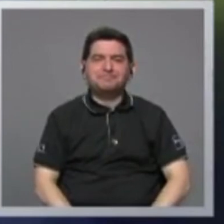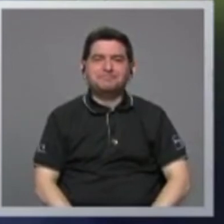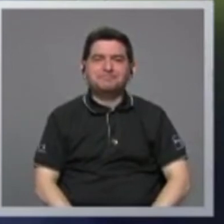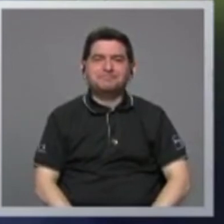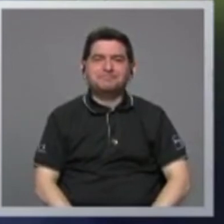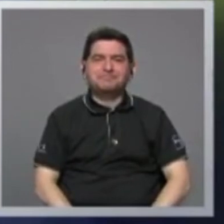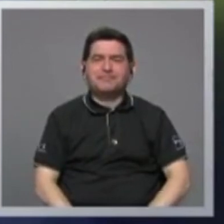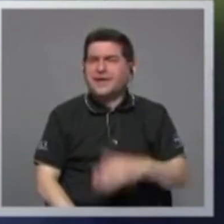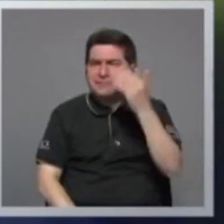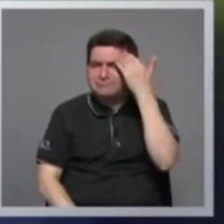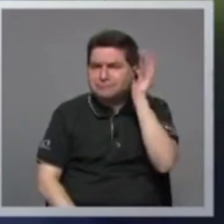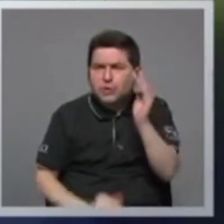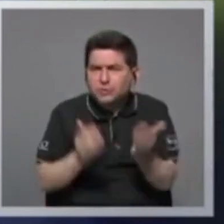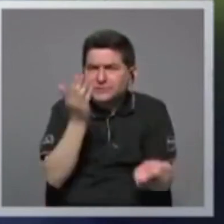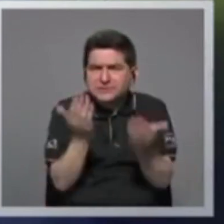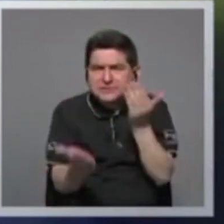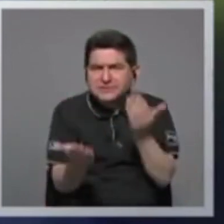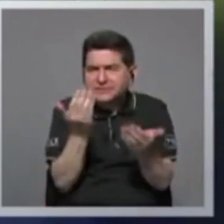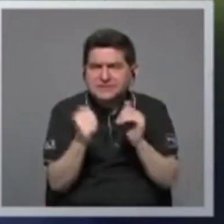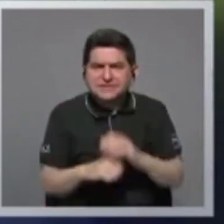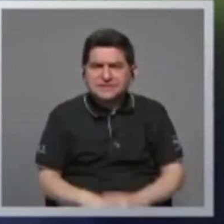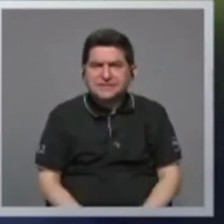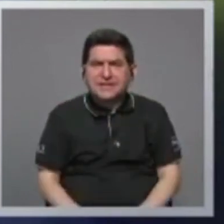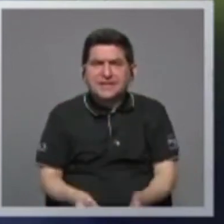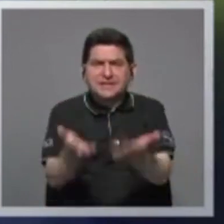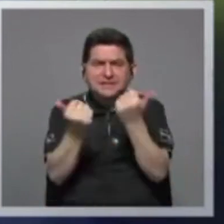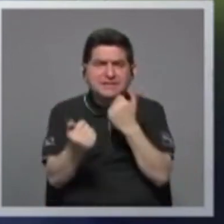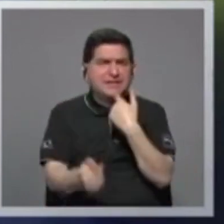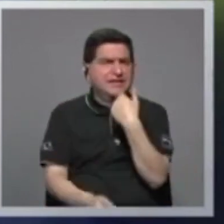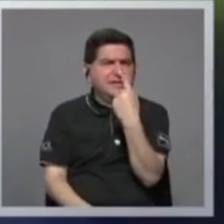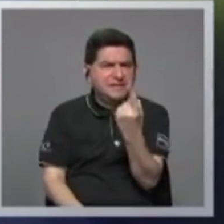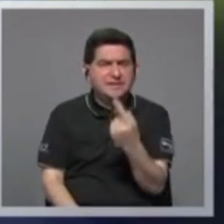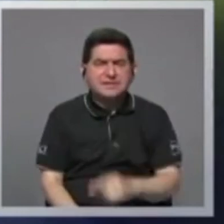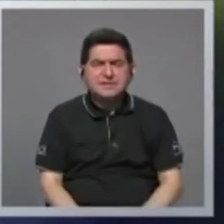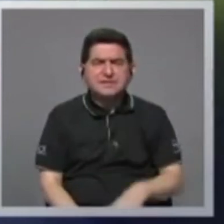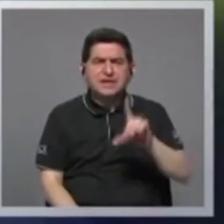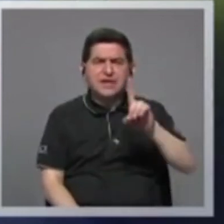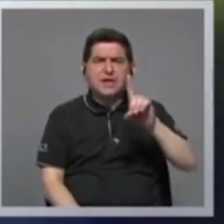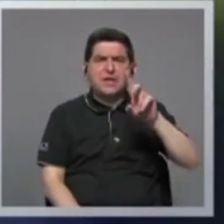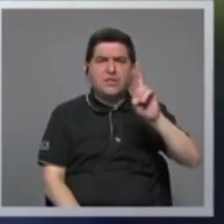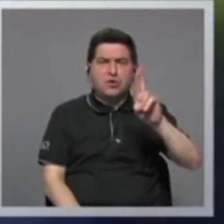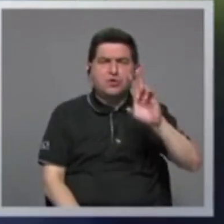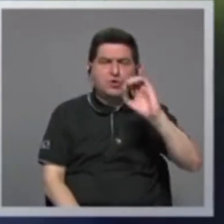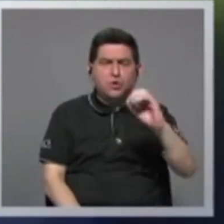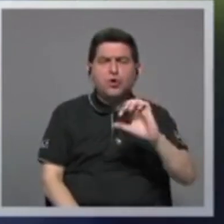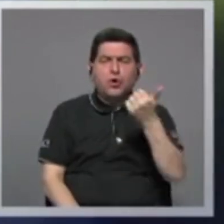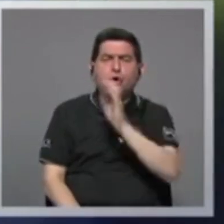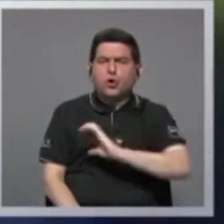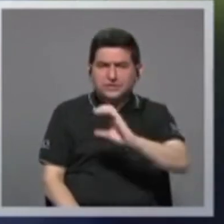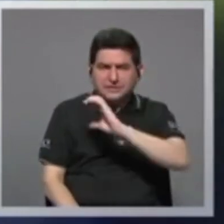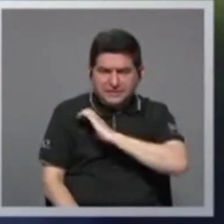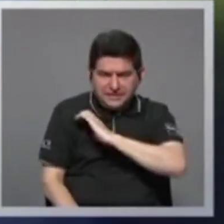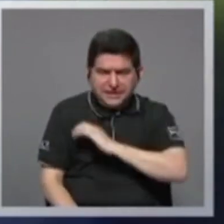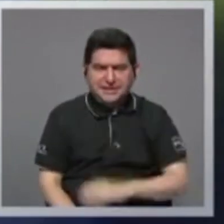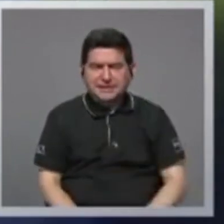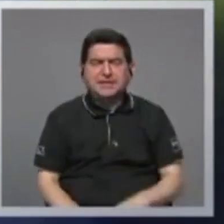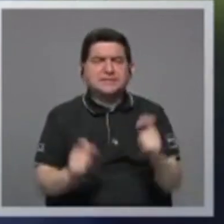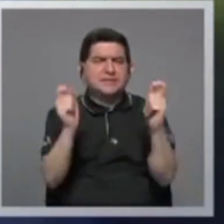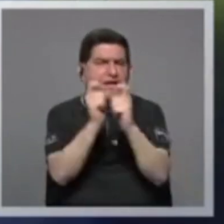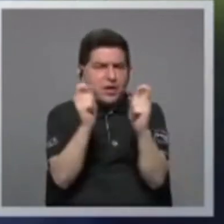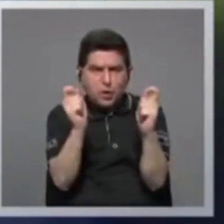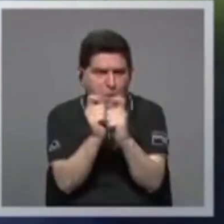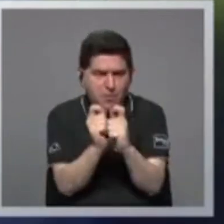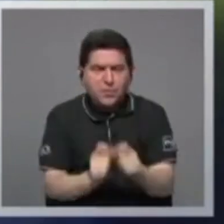No sé si quiere referir, doctor Otero, a algún otro detalle